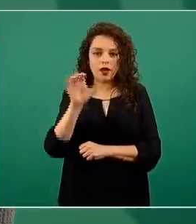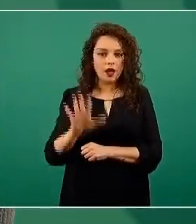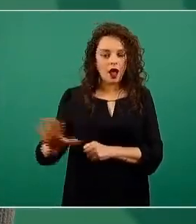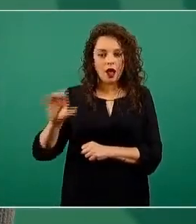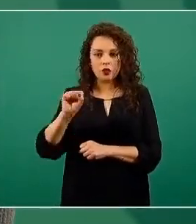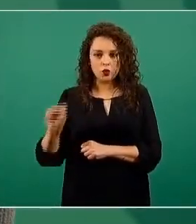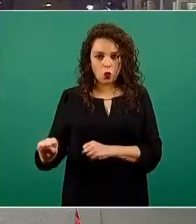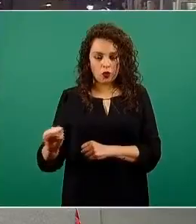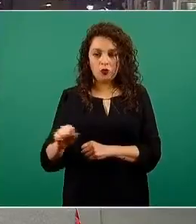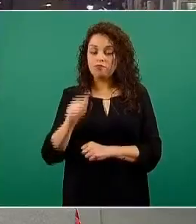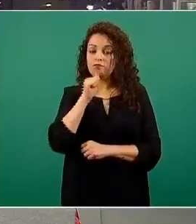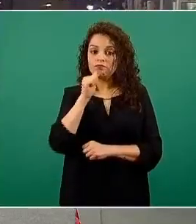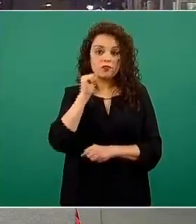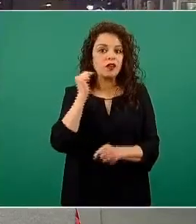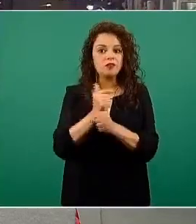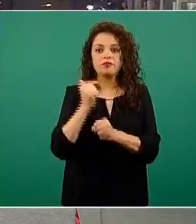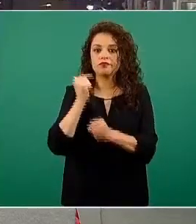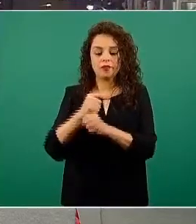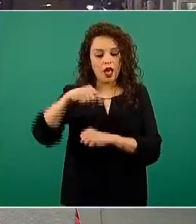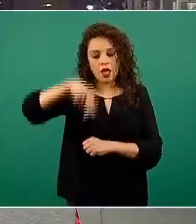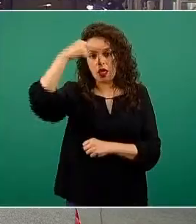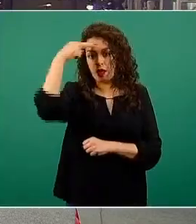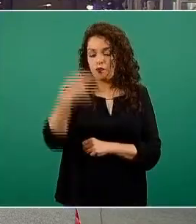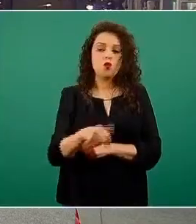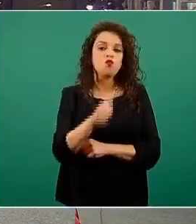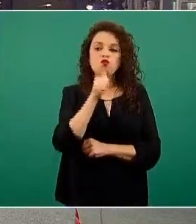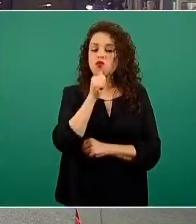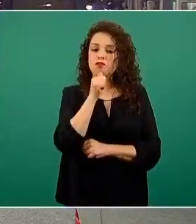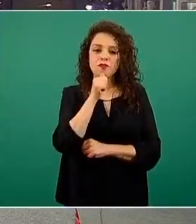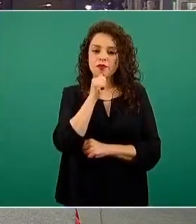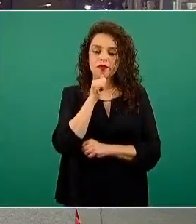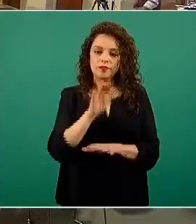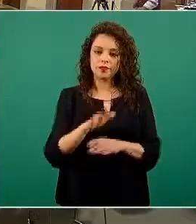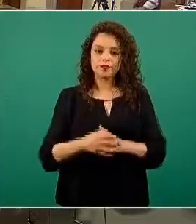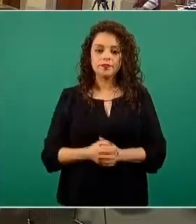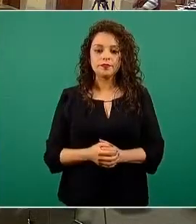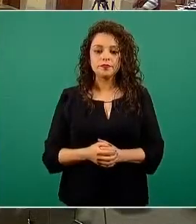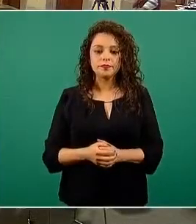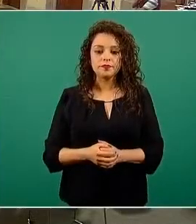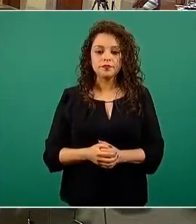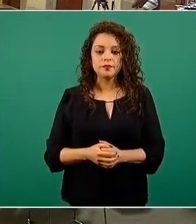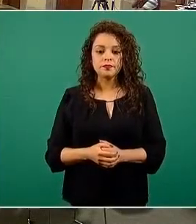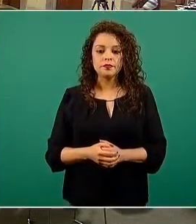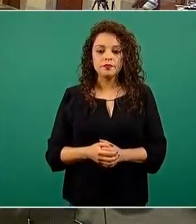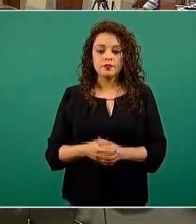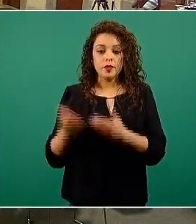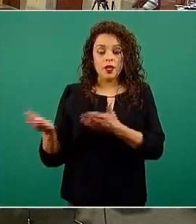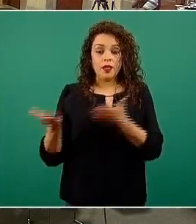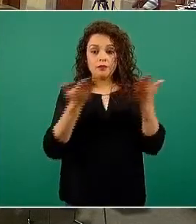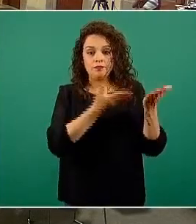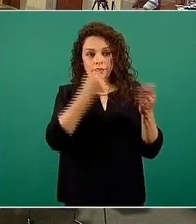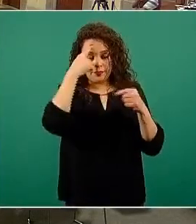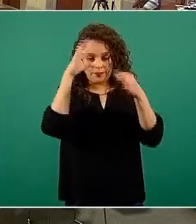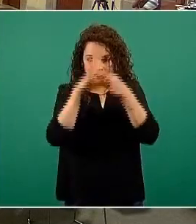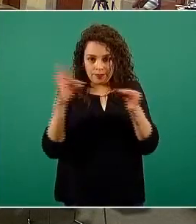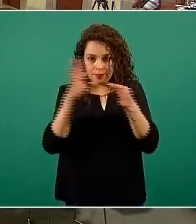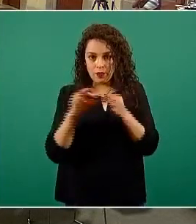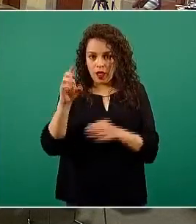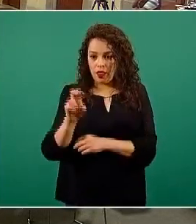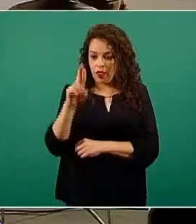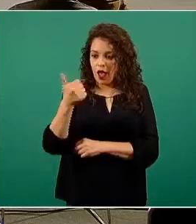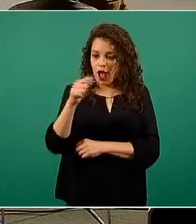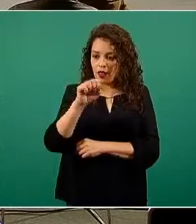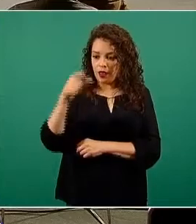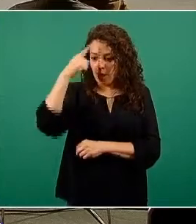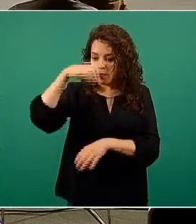identificado todavía en México. Le daría el uso la voz al doctor López Gatell por si quiere terminar la